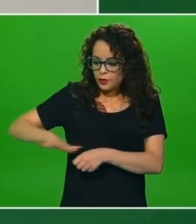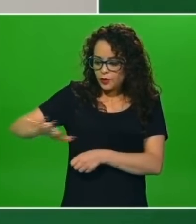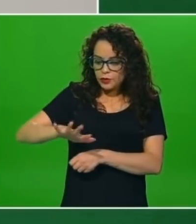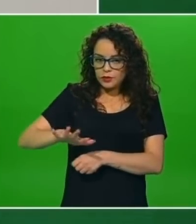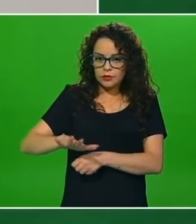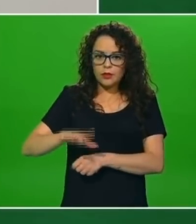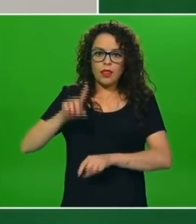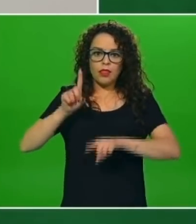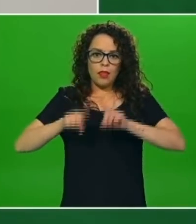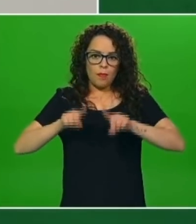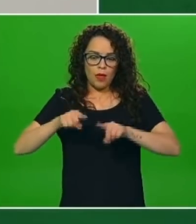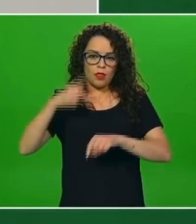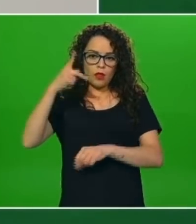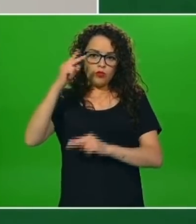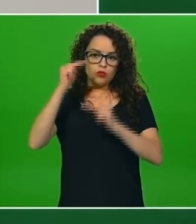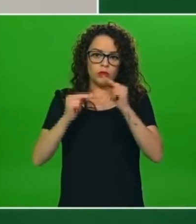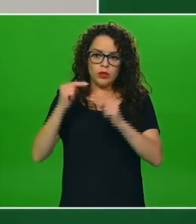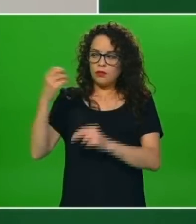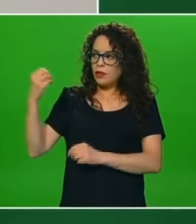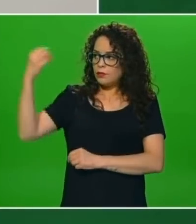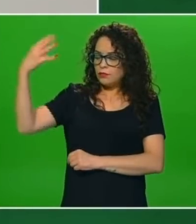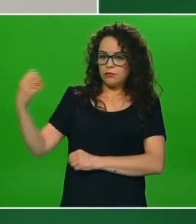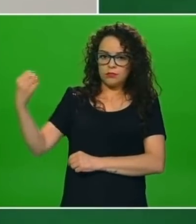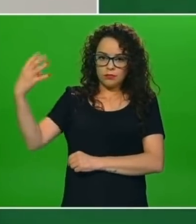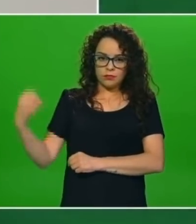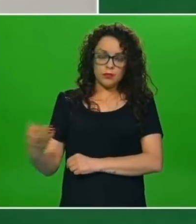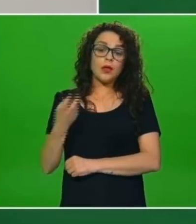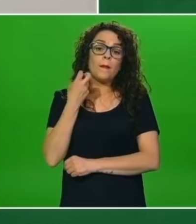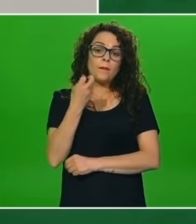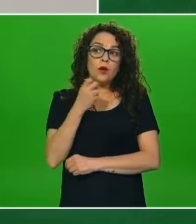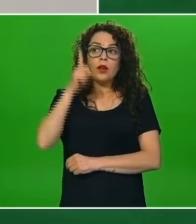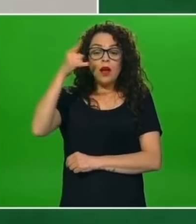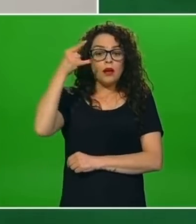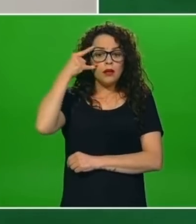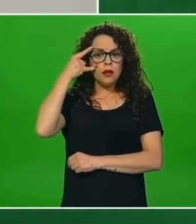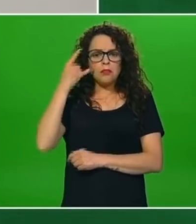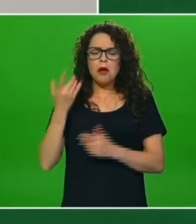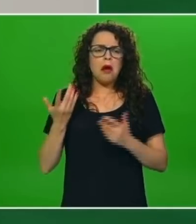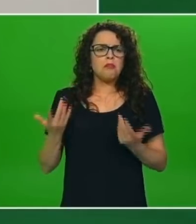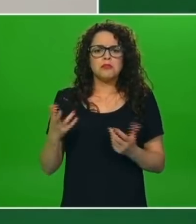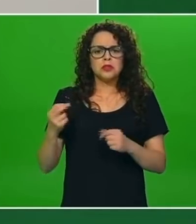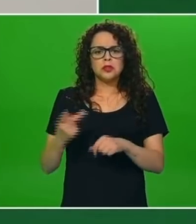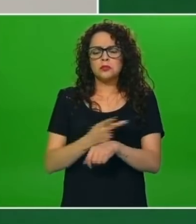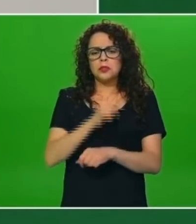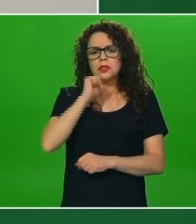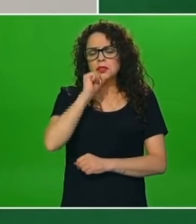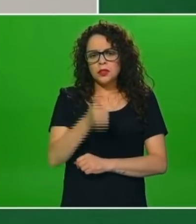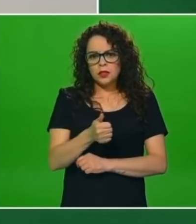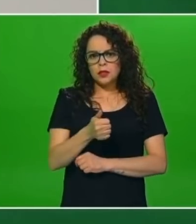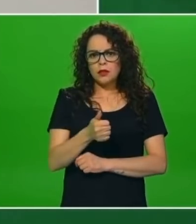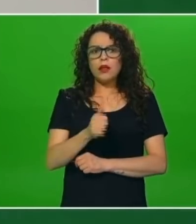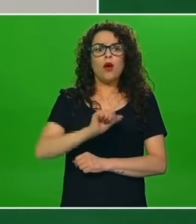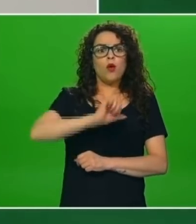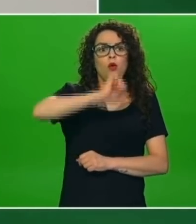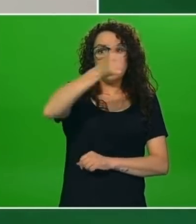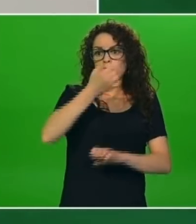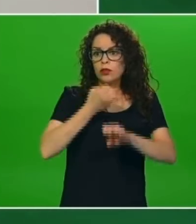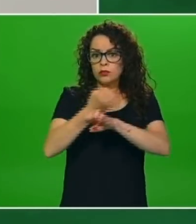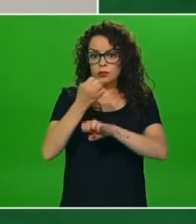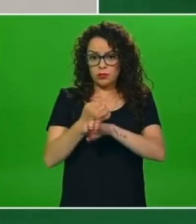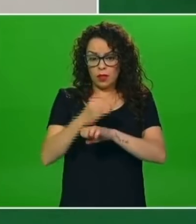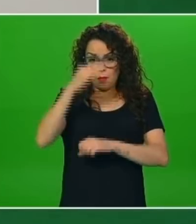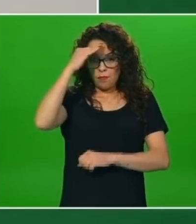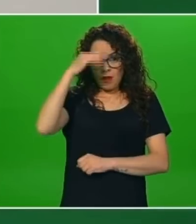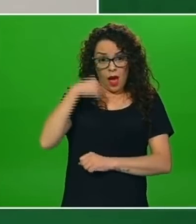lo decidido o realizado en Campeche no afecta a la toma de decisiones de otras entidades federativas, sobre todo cuando